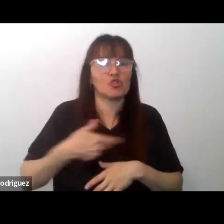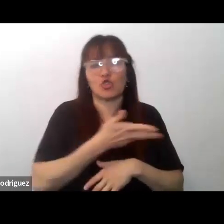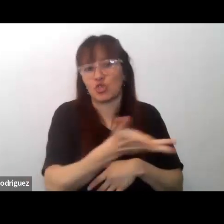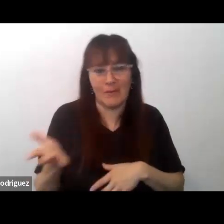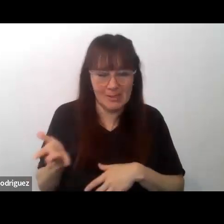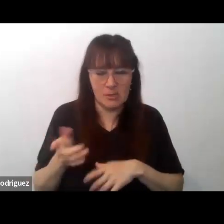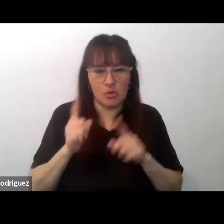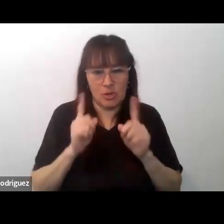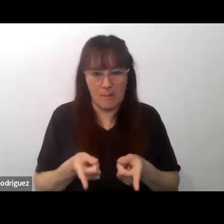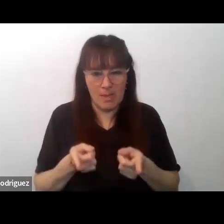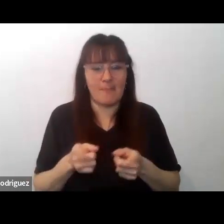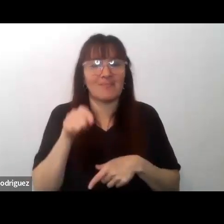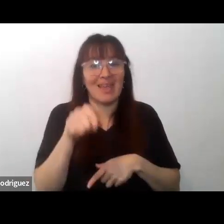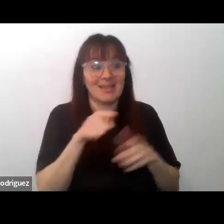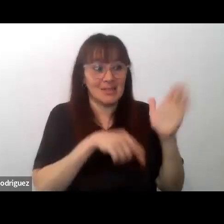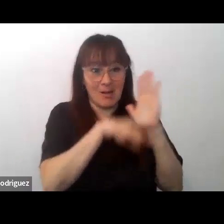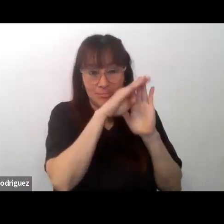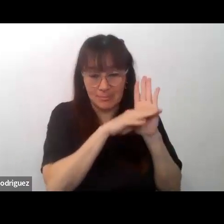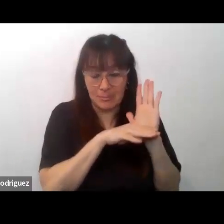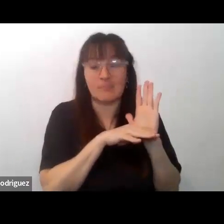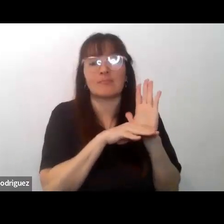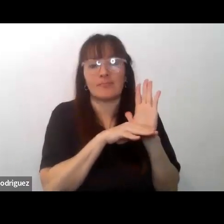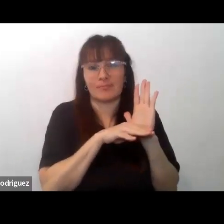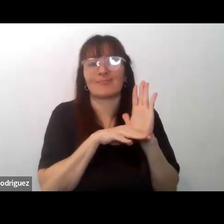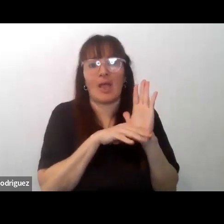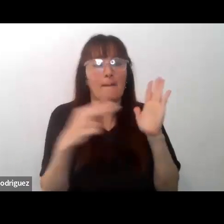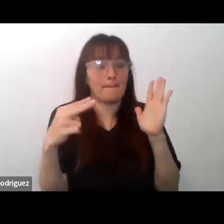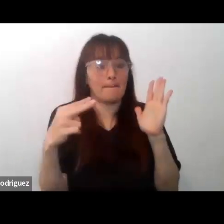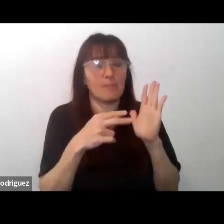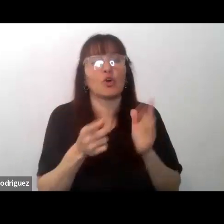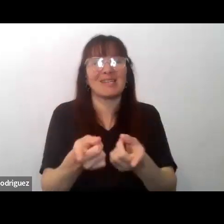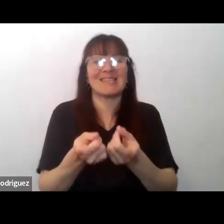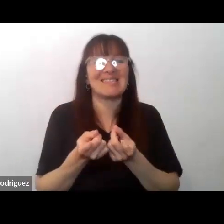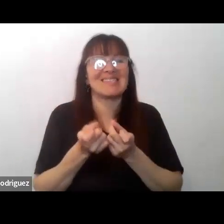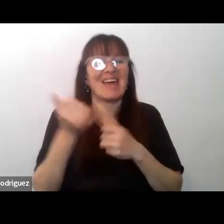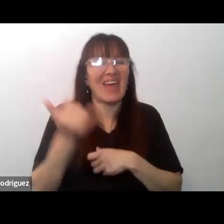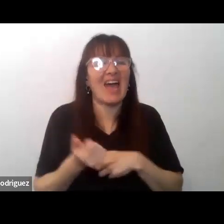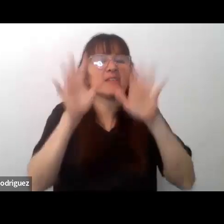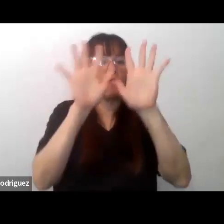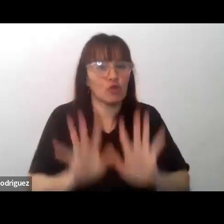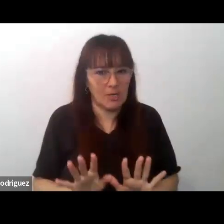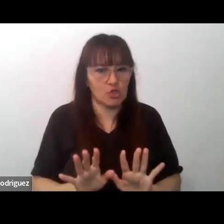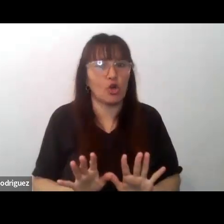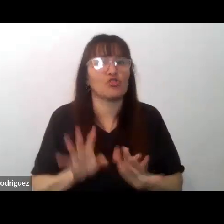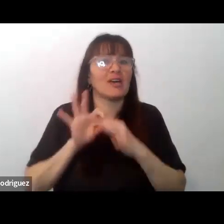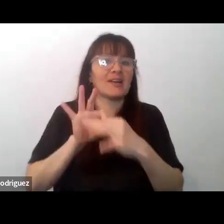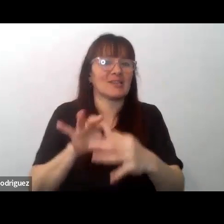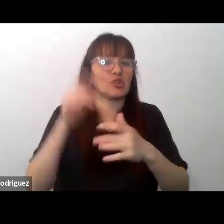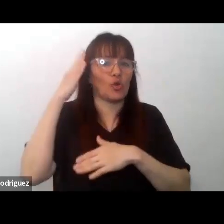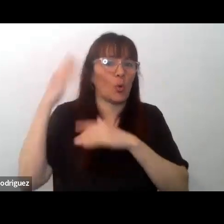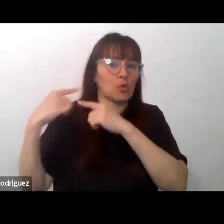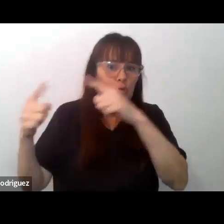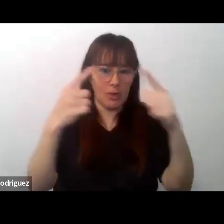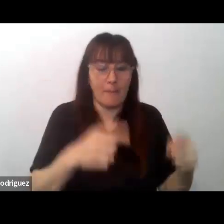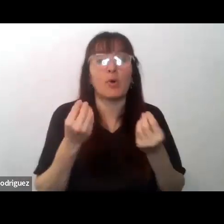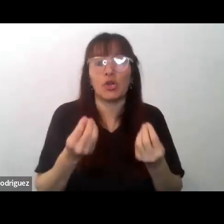y es en esa categoría que hay una necesidad de formación hacia lo intercultural porque la